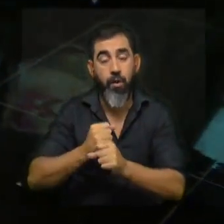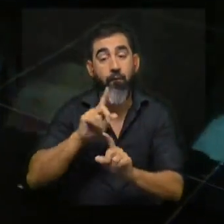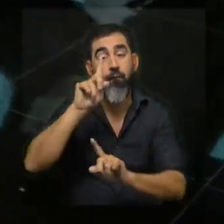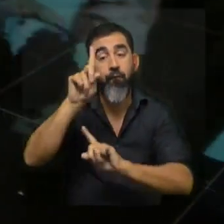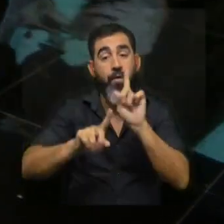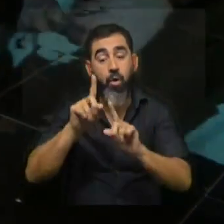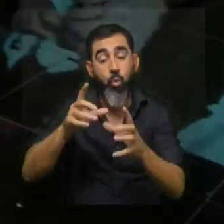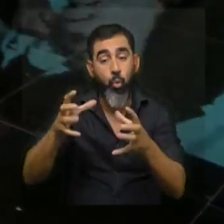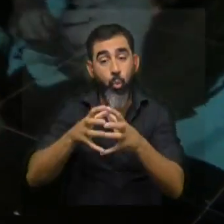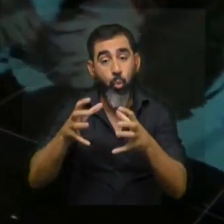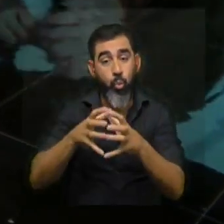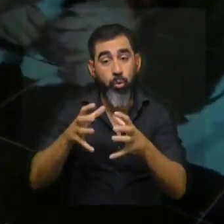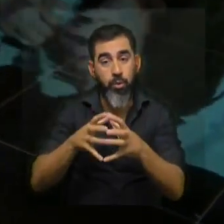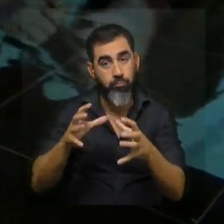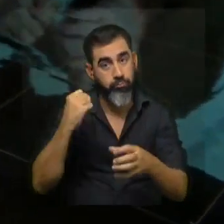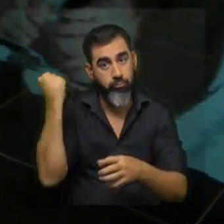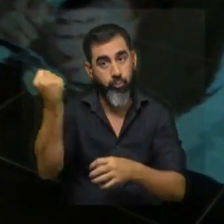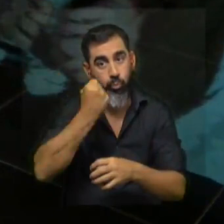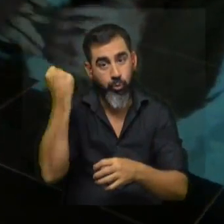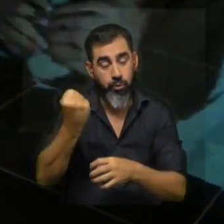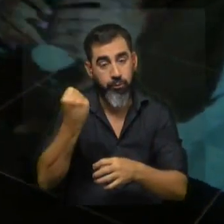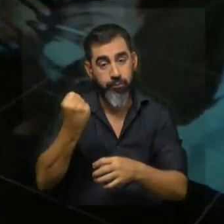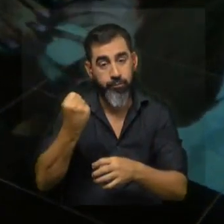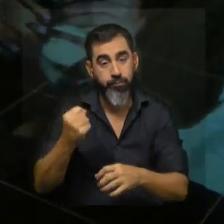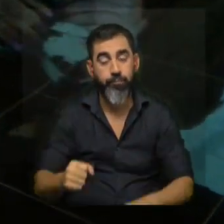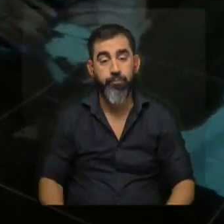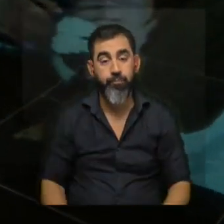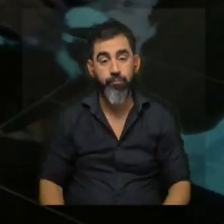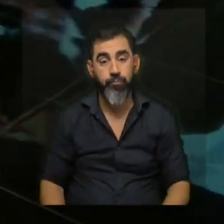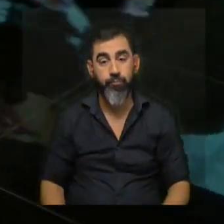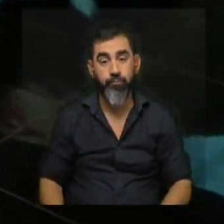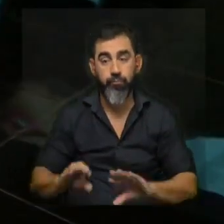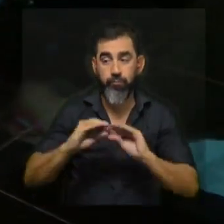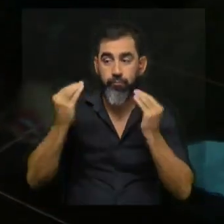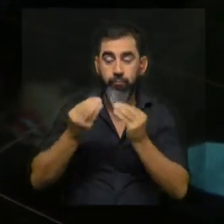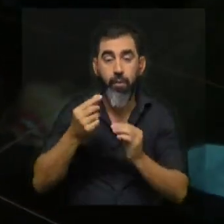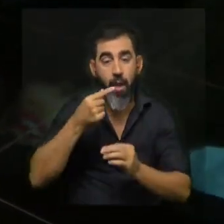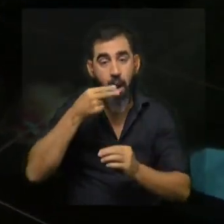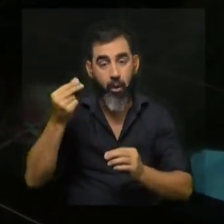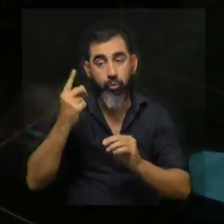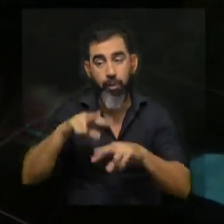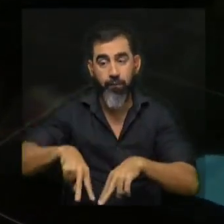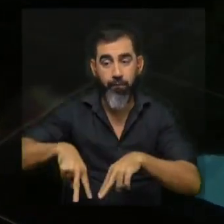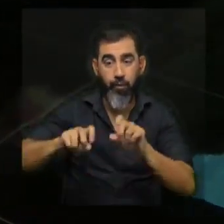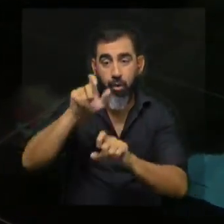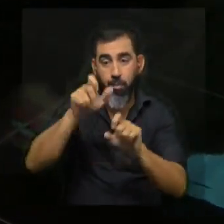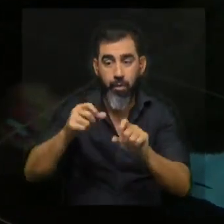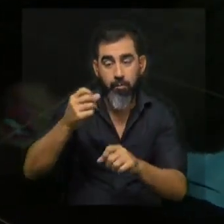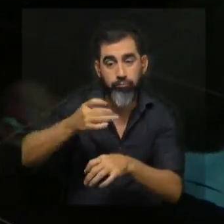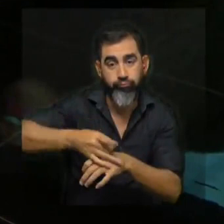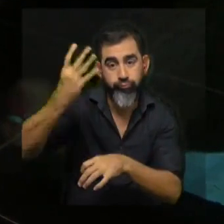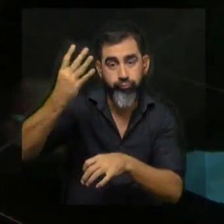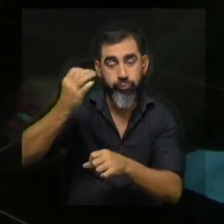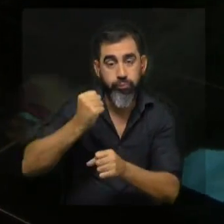son un grupo contundente digamos o sea no solo crece la cantidad de gatos sino también la cantidad de investigaciones de gente que se especializa sí